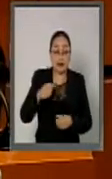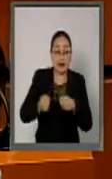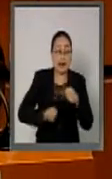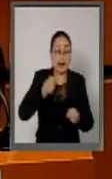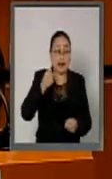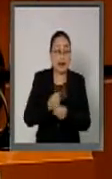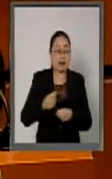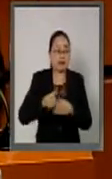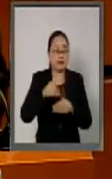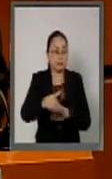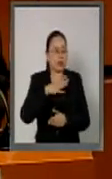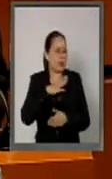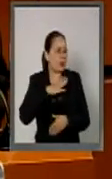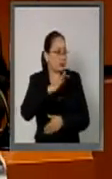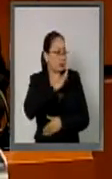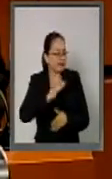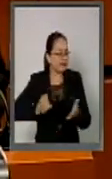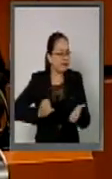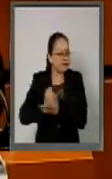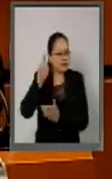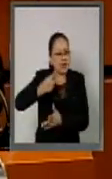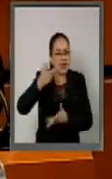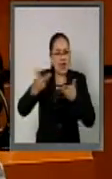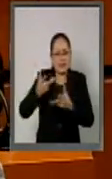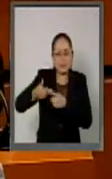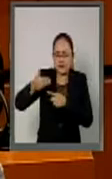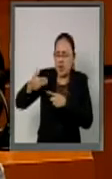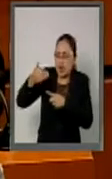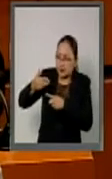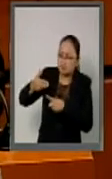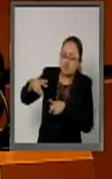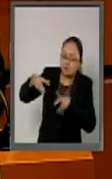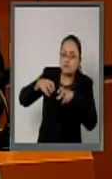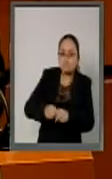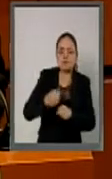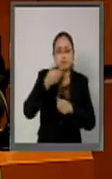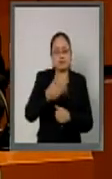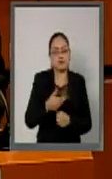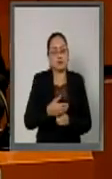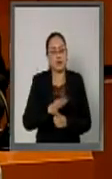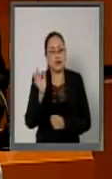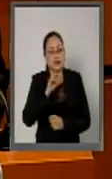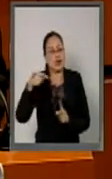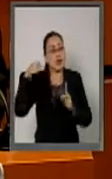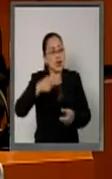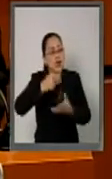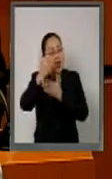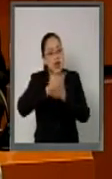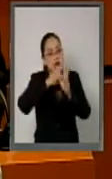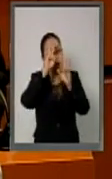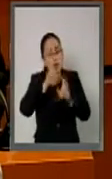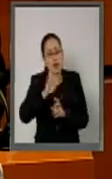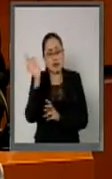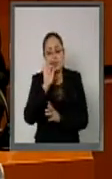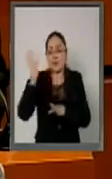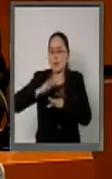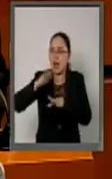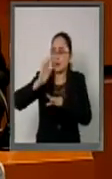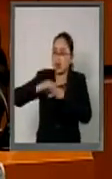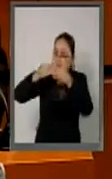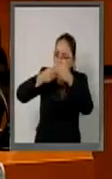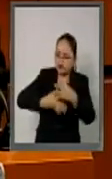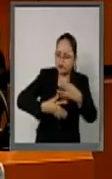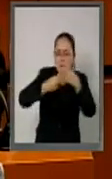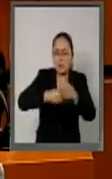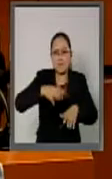determinante para concretar las acciones emprendidas, y aunque la agenda de temas es cada vez más amplia y compleja,